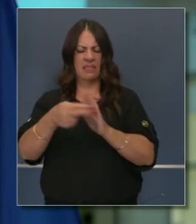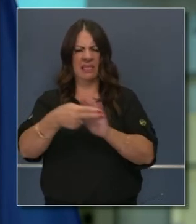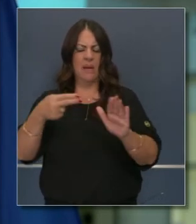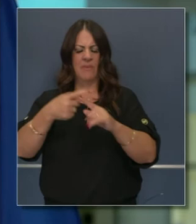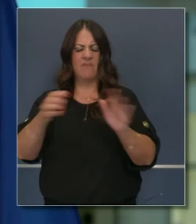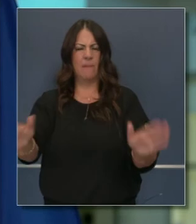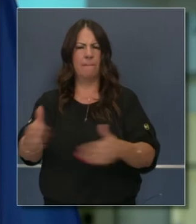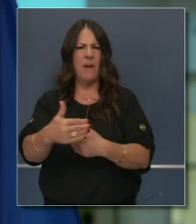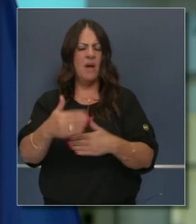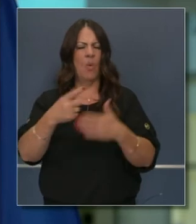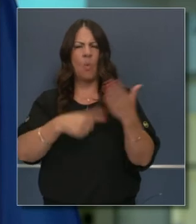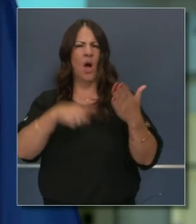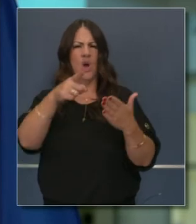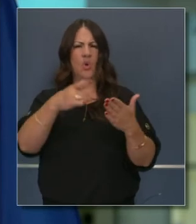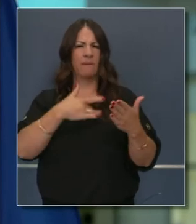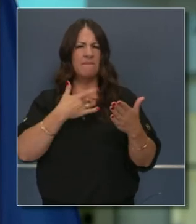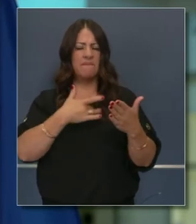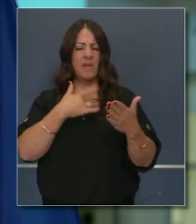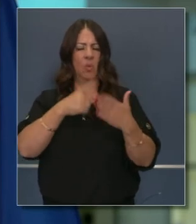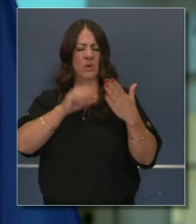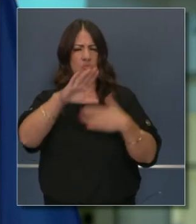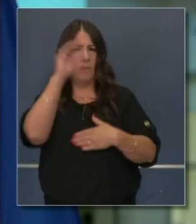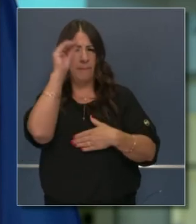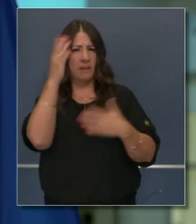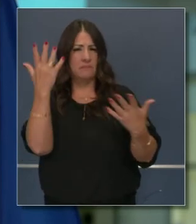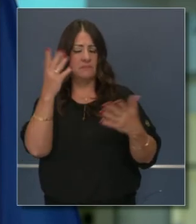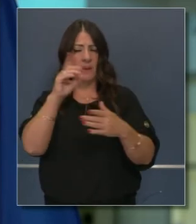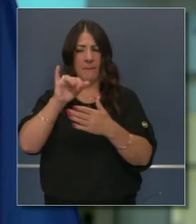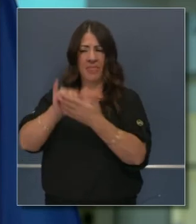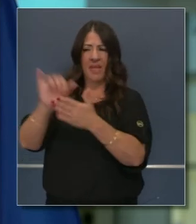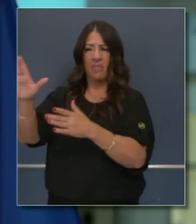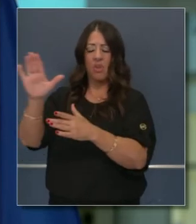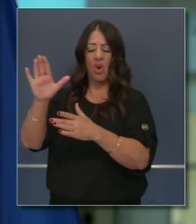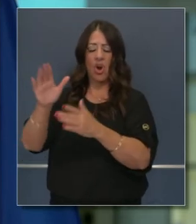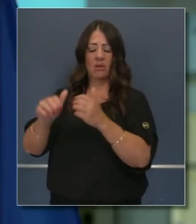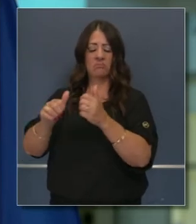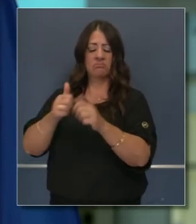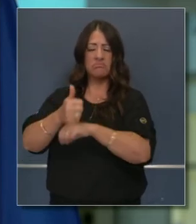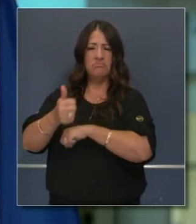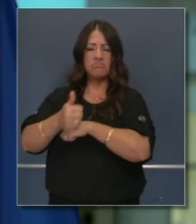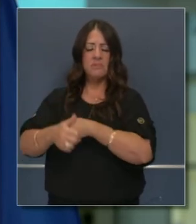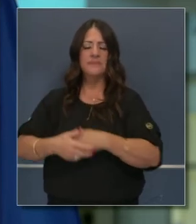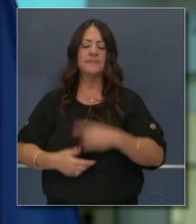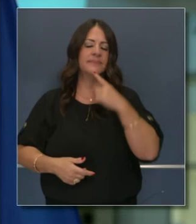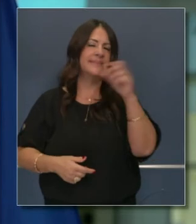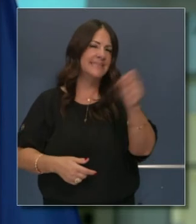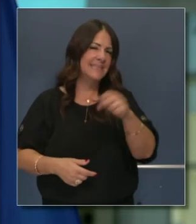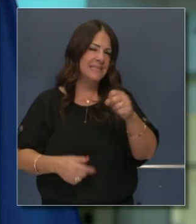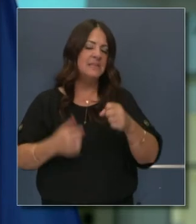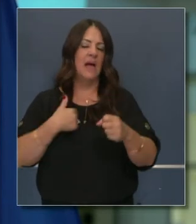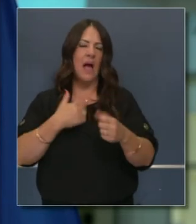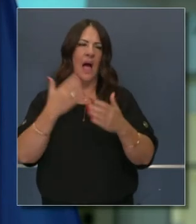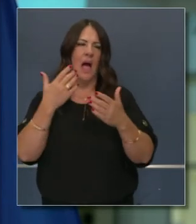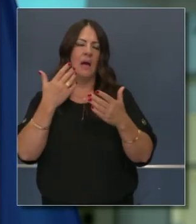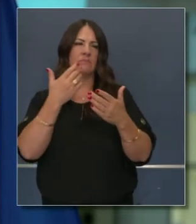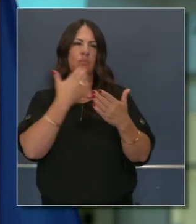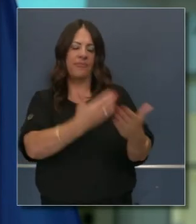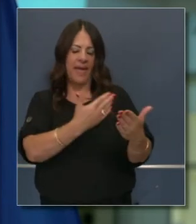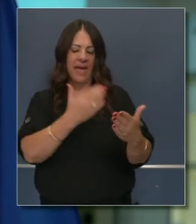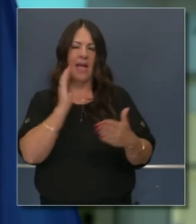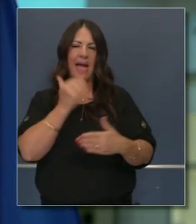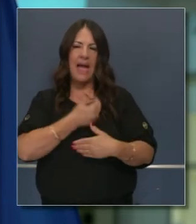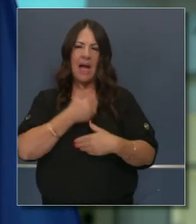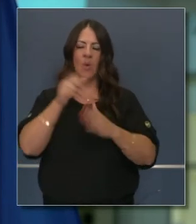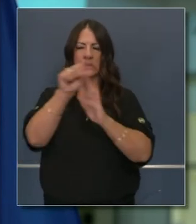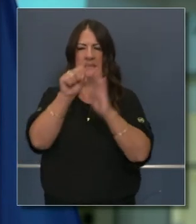los letreros oficiales. ¿Usted se abstiene ahora a retirar esas palabras tan duras que tuvo? La respuesta, sí,